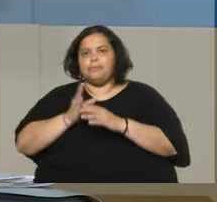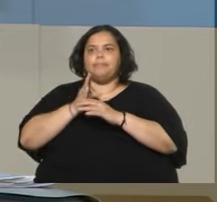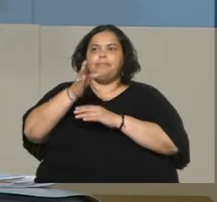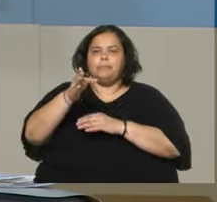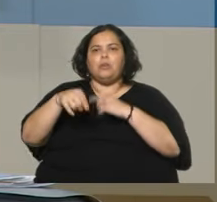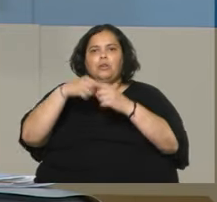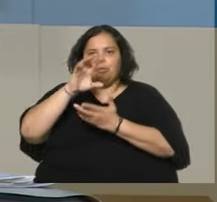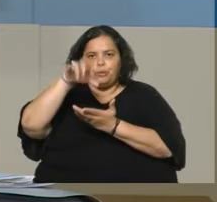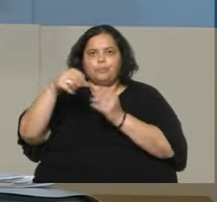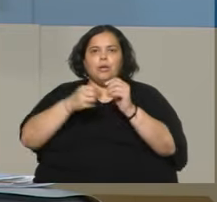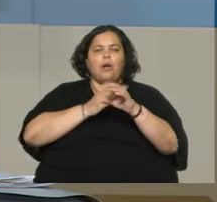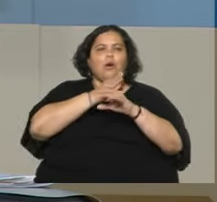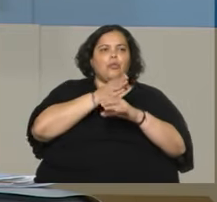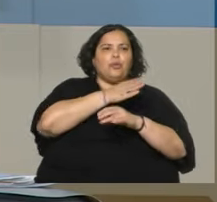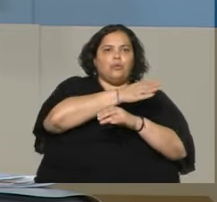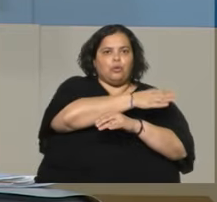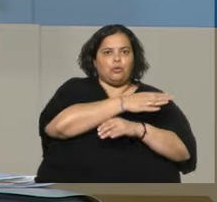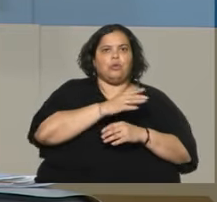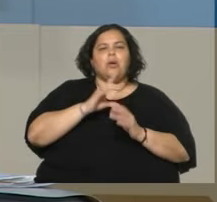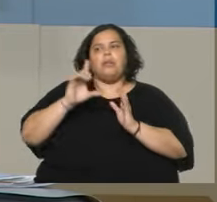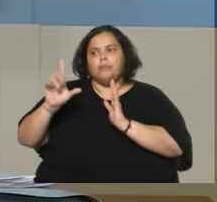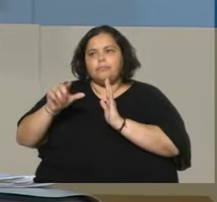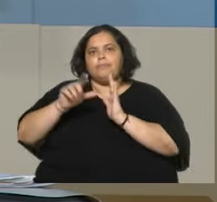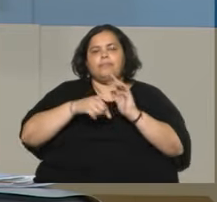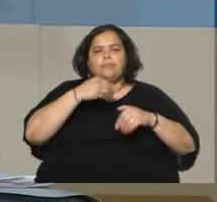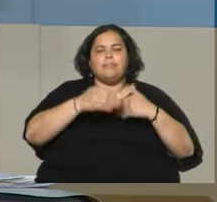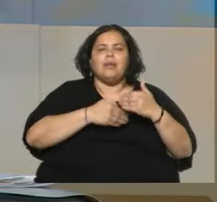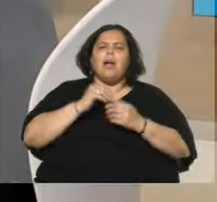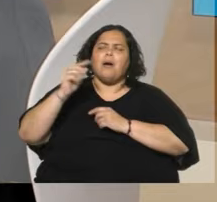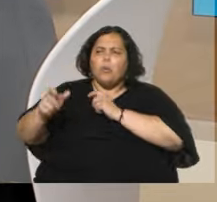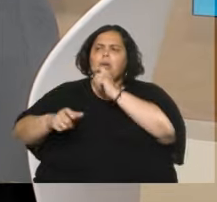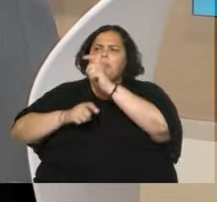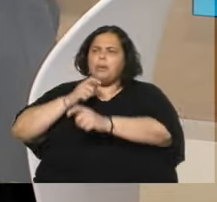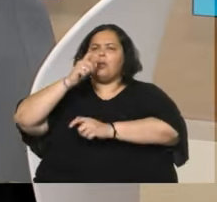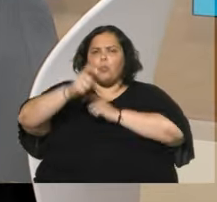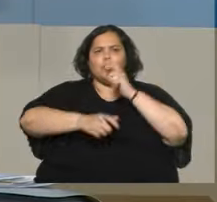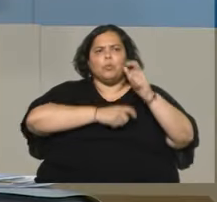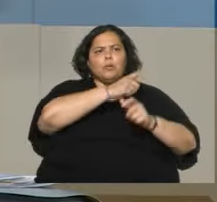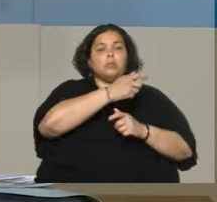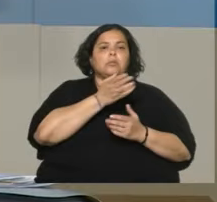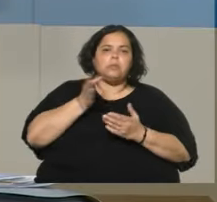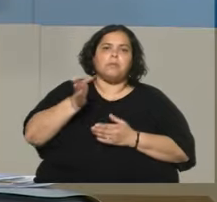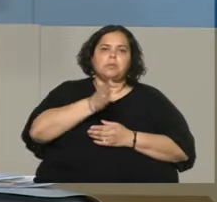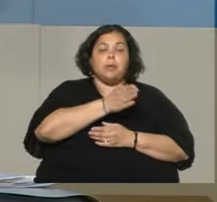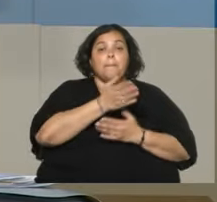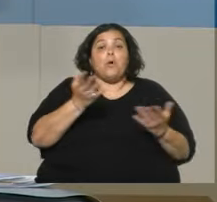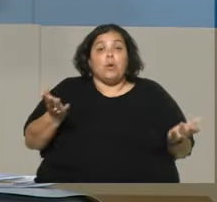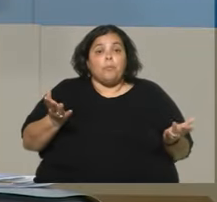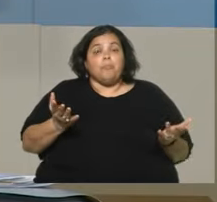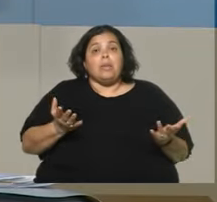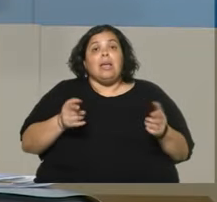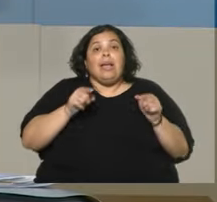Previsión Social, tiene que fundamentar... Varias reparticiones, además. cada... Si eso no